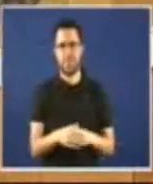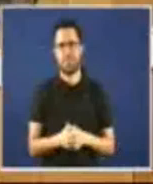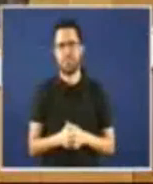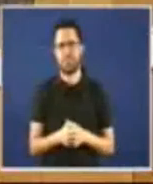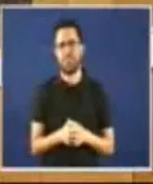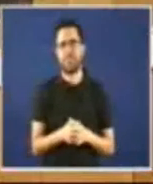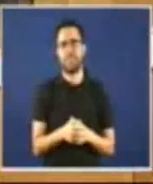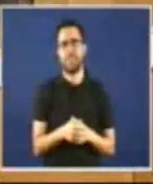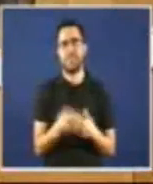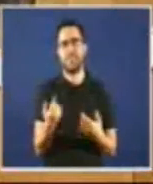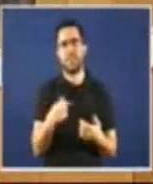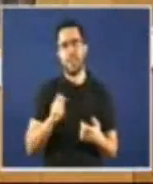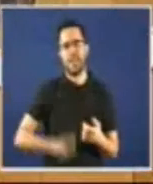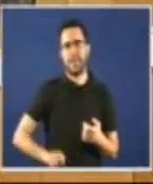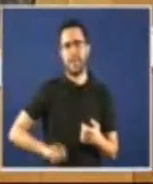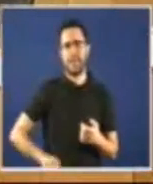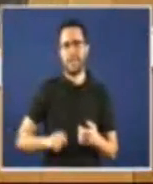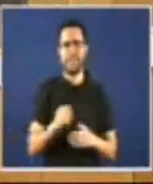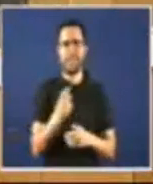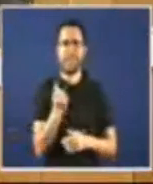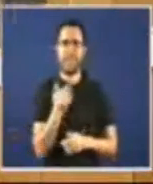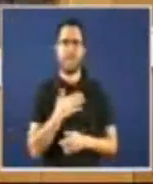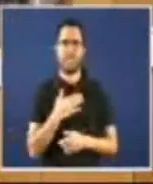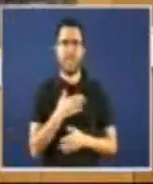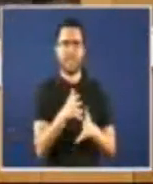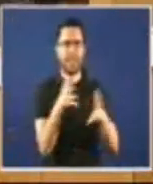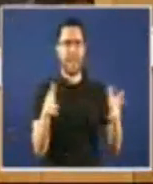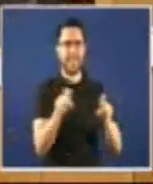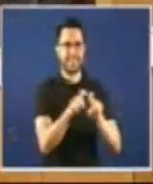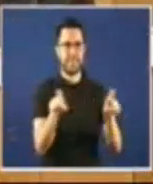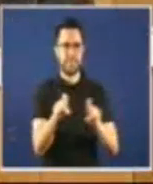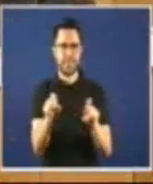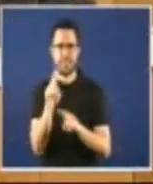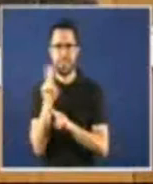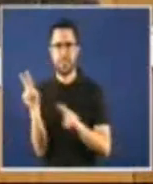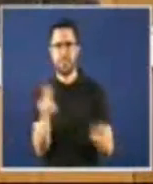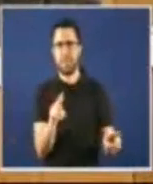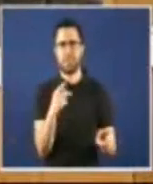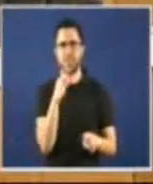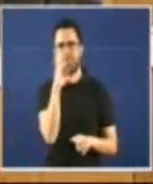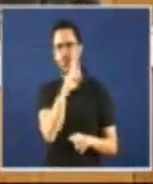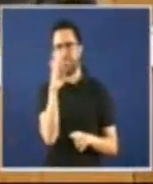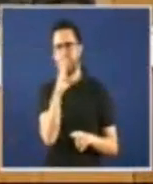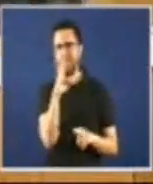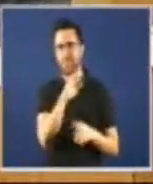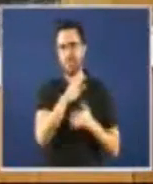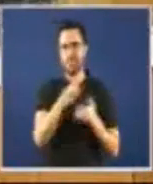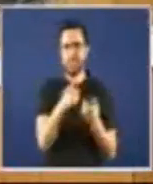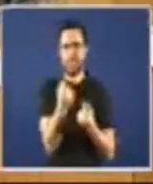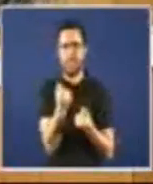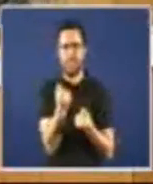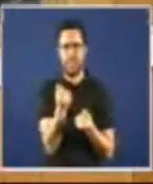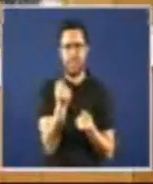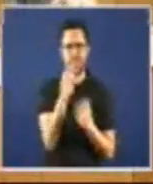sistema a rendas do capital das grandes empresas ainda sin contarmos coa camuflaxe a doito praticada nas contabilidades resultan amnistiadas